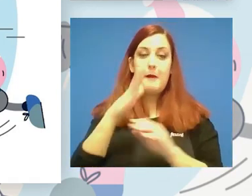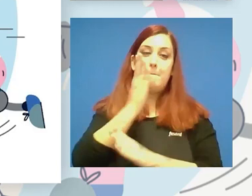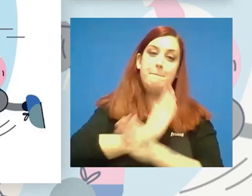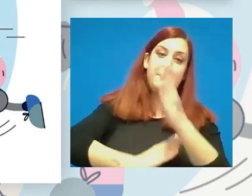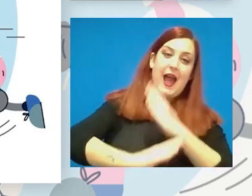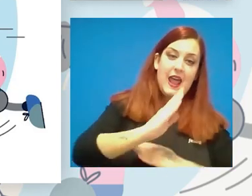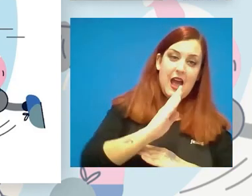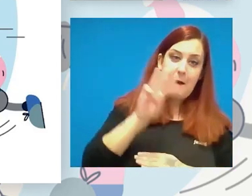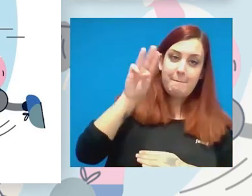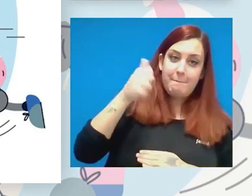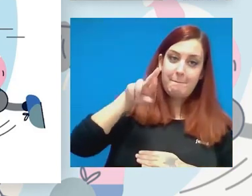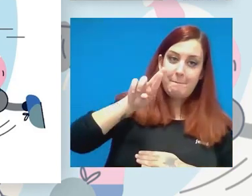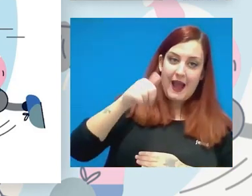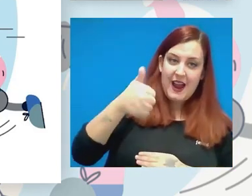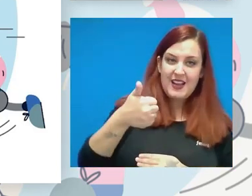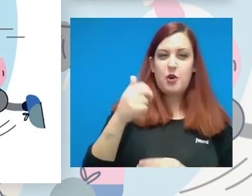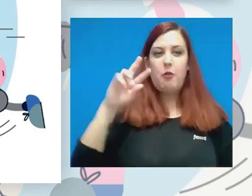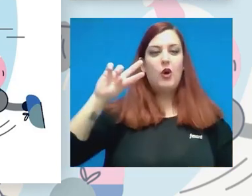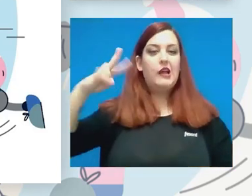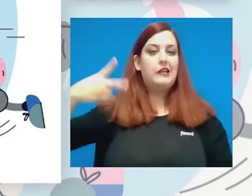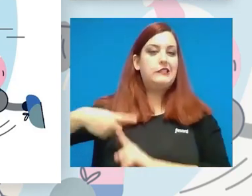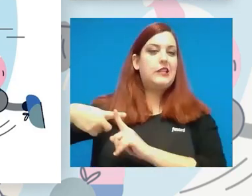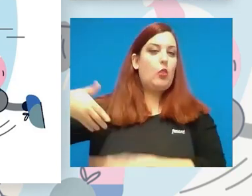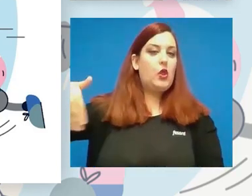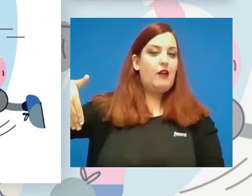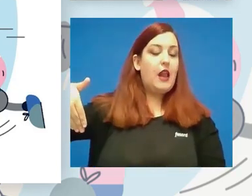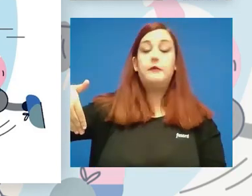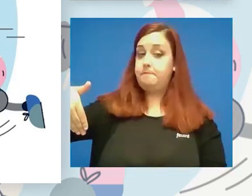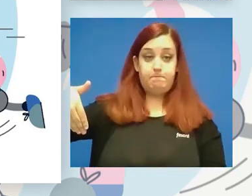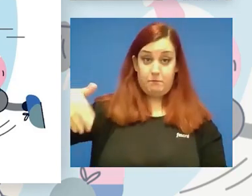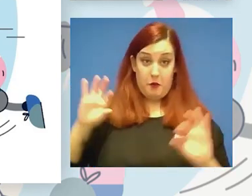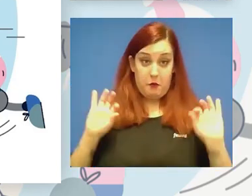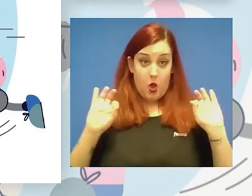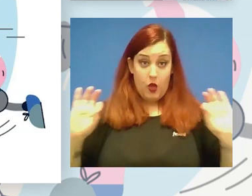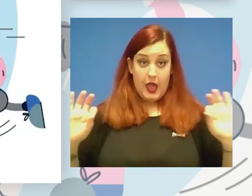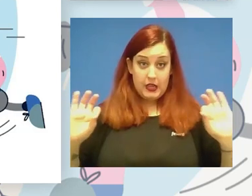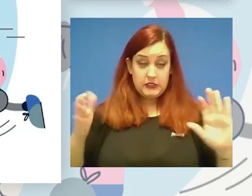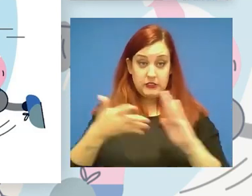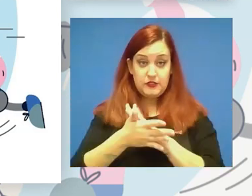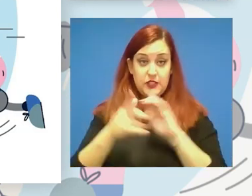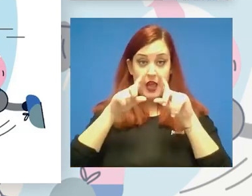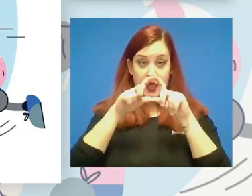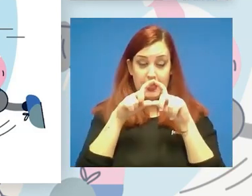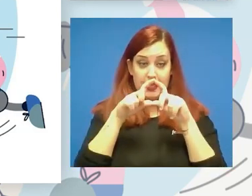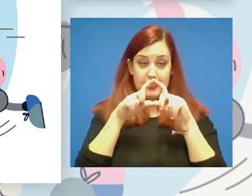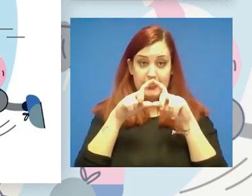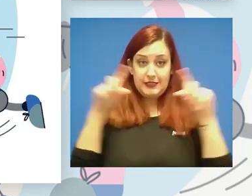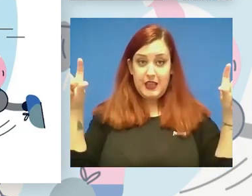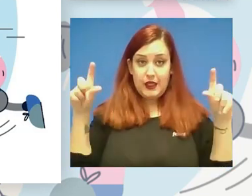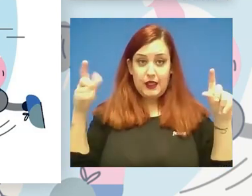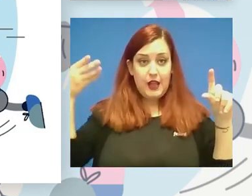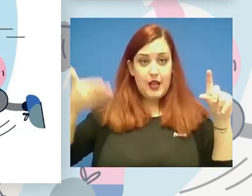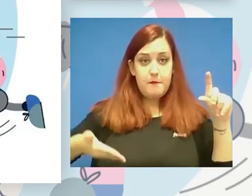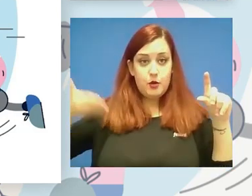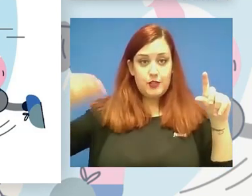algo como de segundo nivel, etcétera, pero bueno, es algo que está ahí y es la entidad más significativa